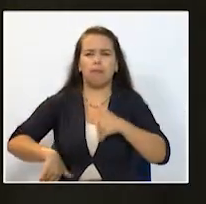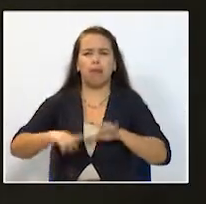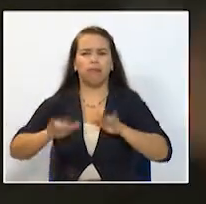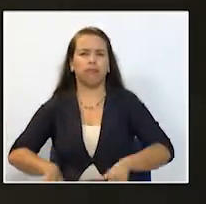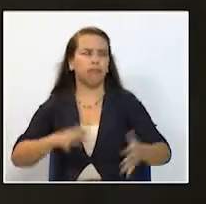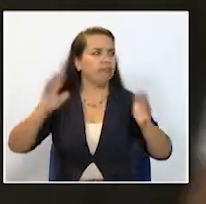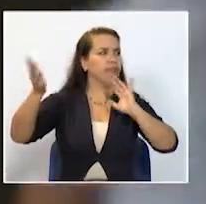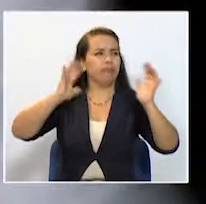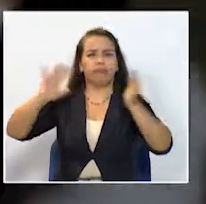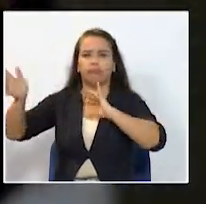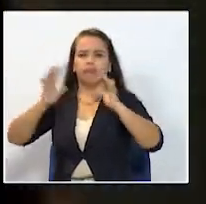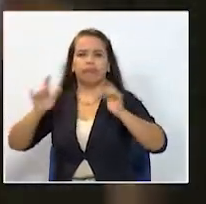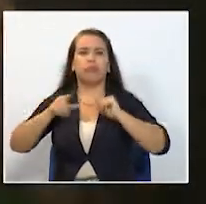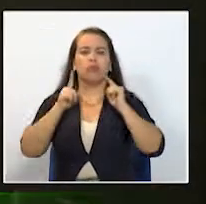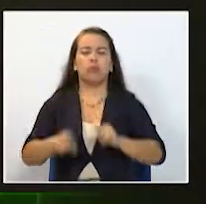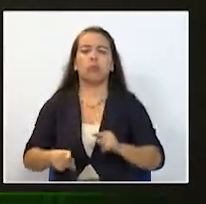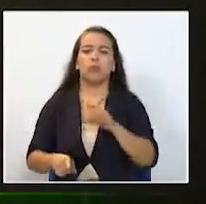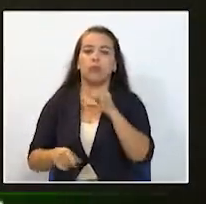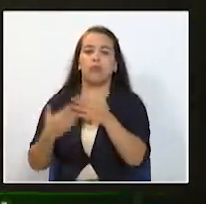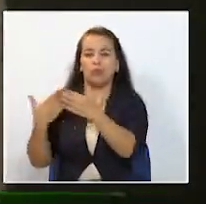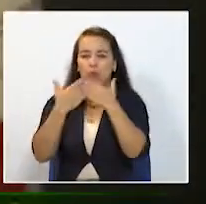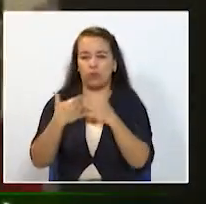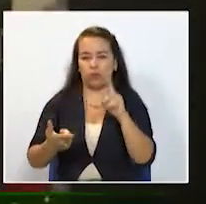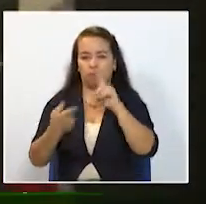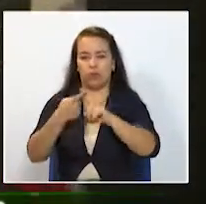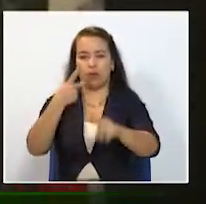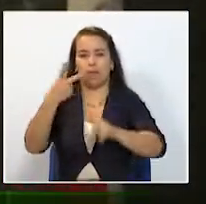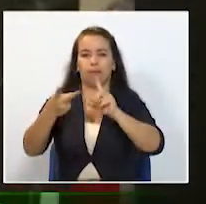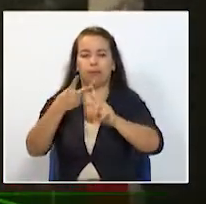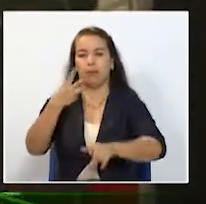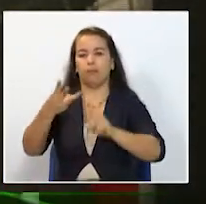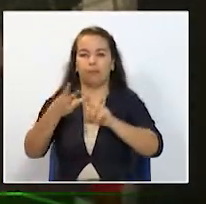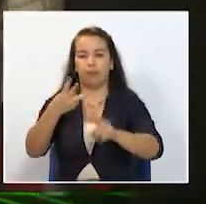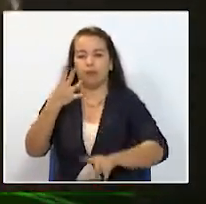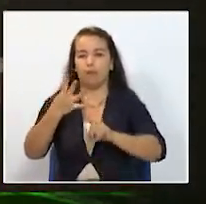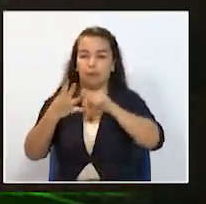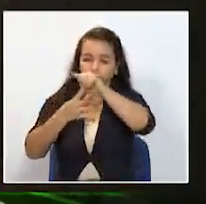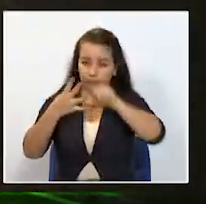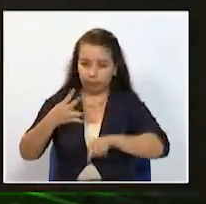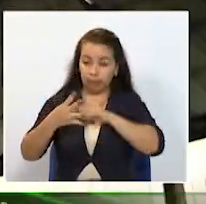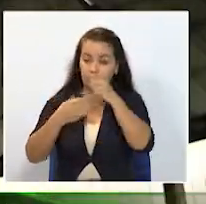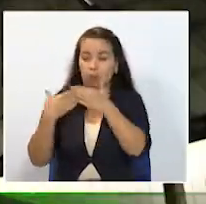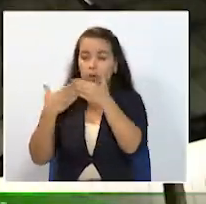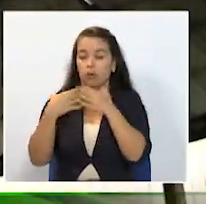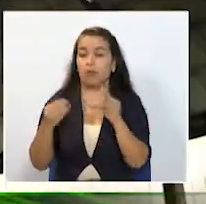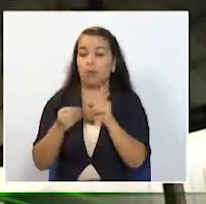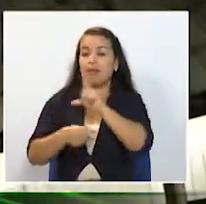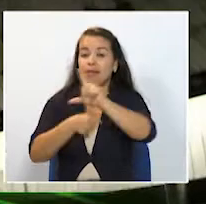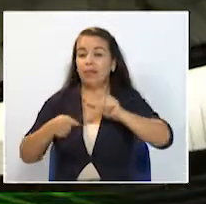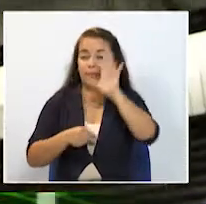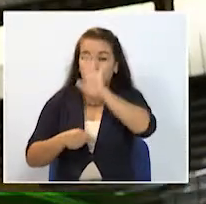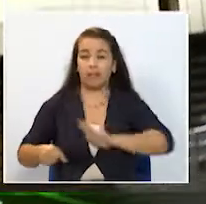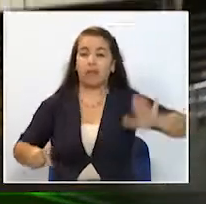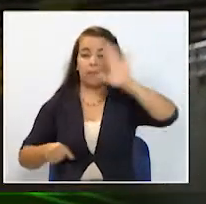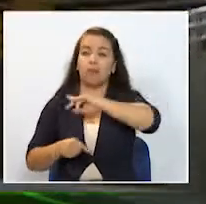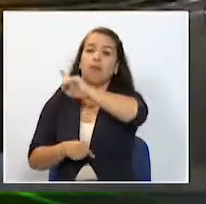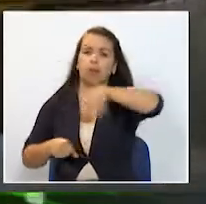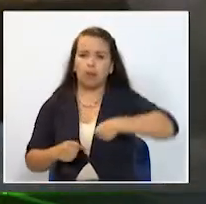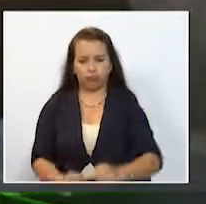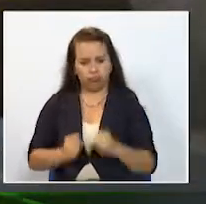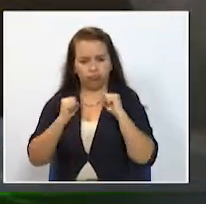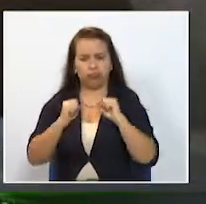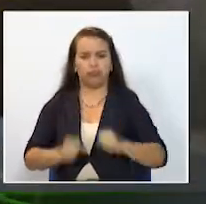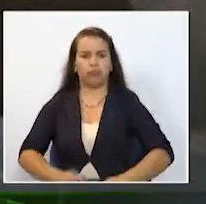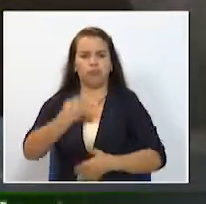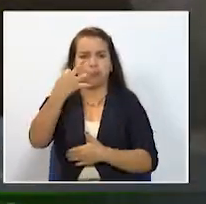clubes entre ellos Teresita Montes Cuyabros Los Quindos y Cafeteros de Calarca y la liga departamental se ratifica en el top 3